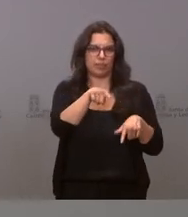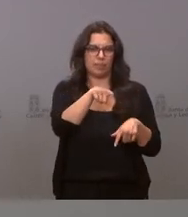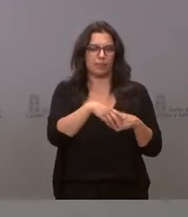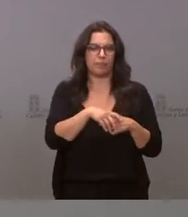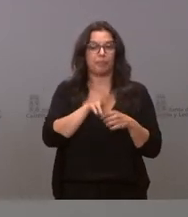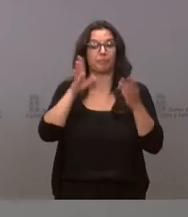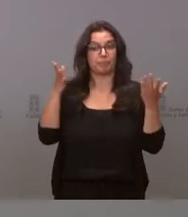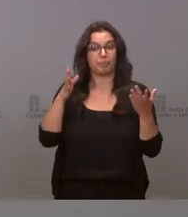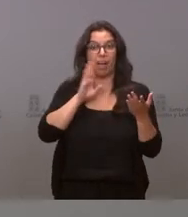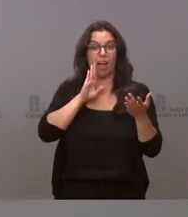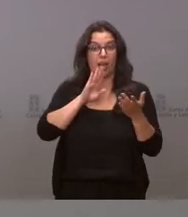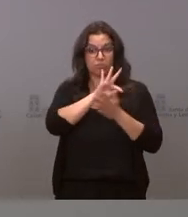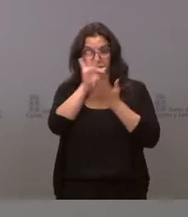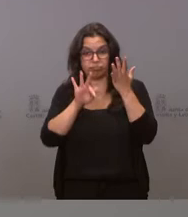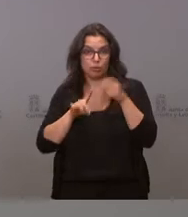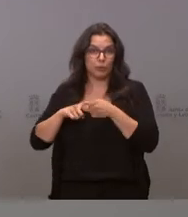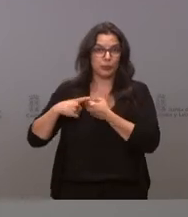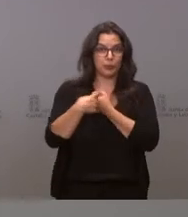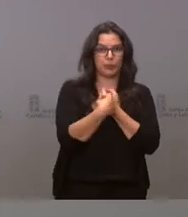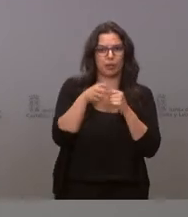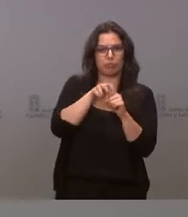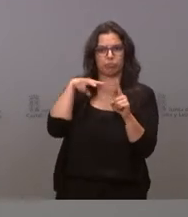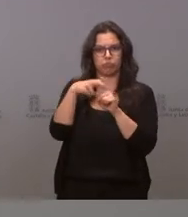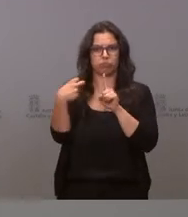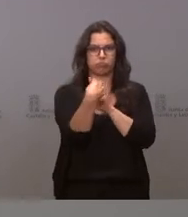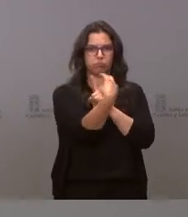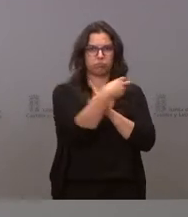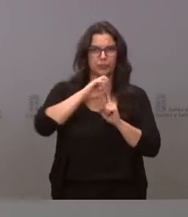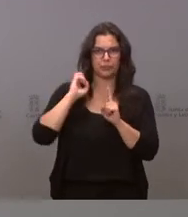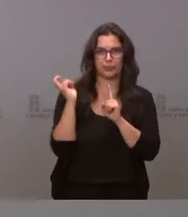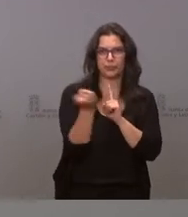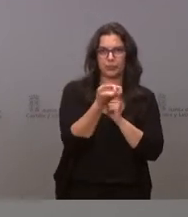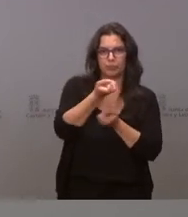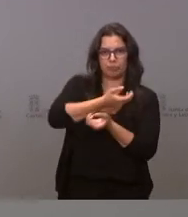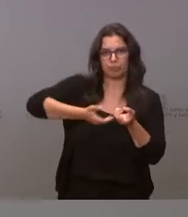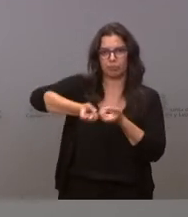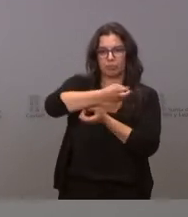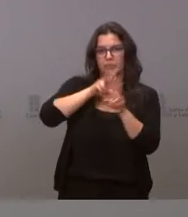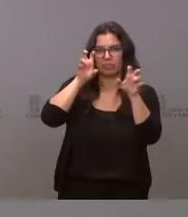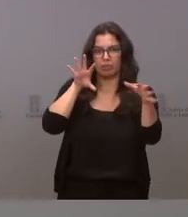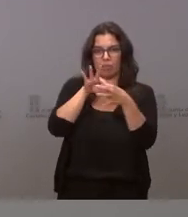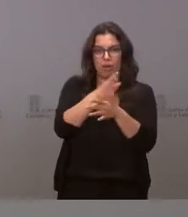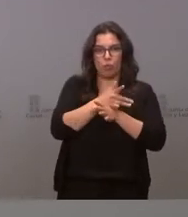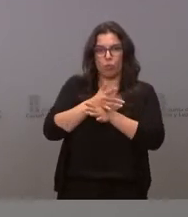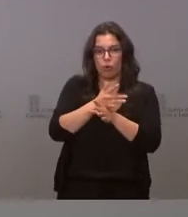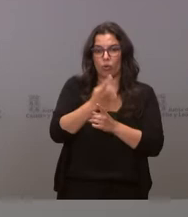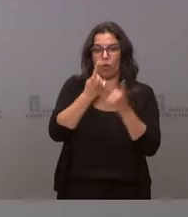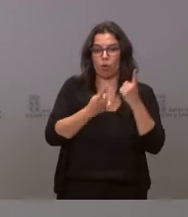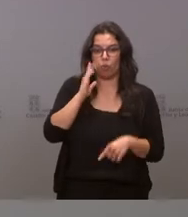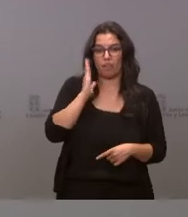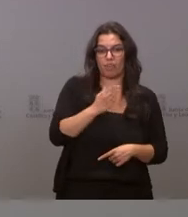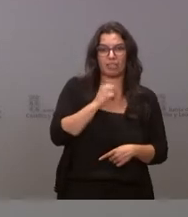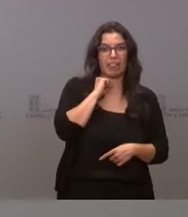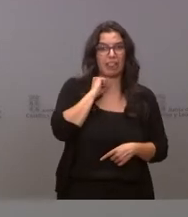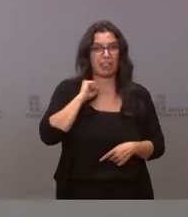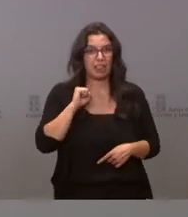Como ven, esta mesa acoge todas esas perspectivas y puntos de vista sobre el juego. Por una parte, las asociaciones de afectados por